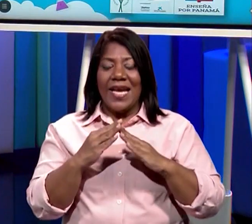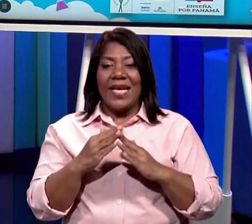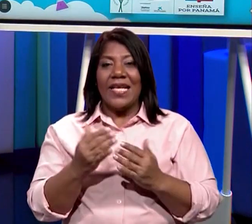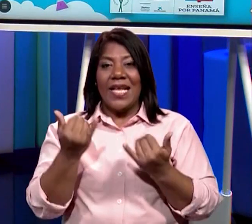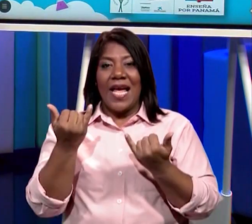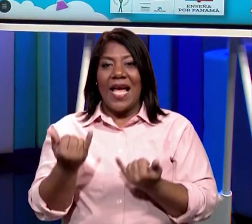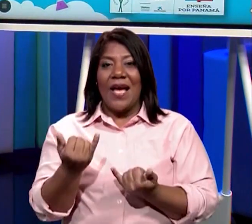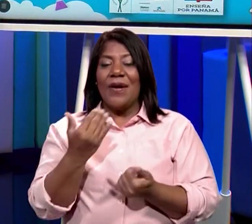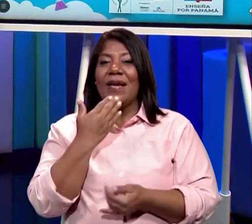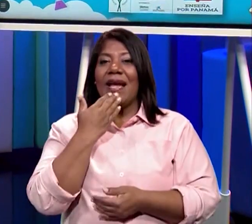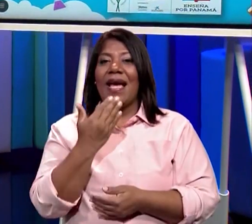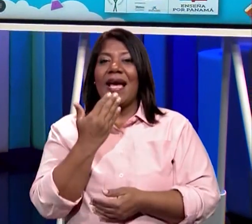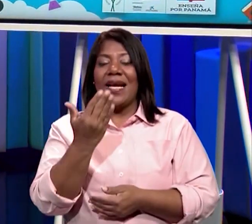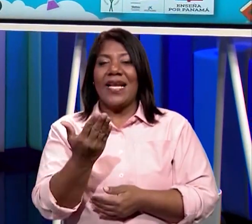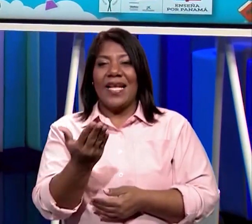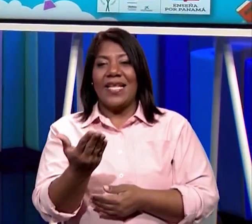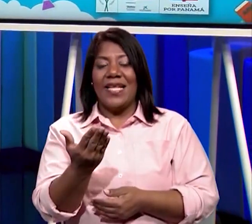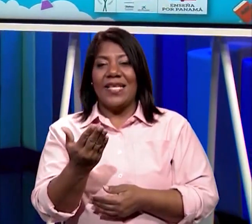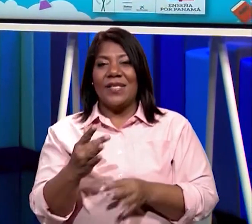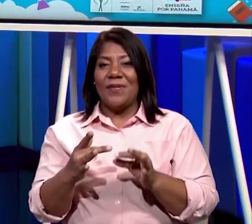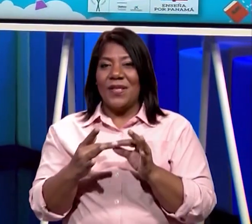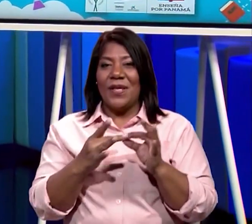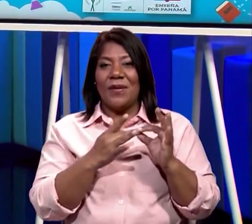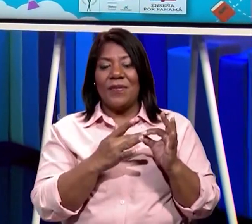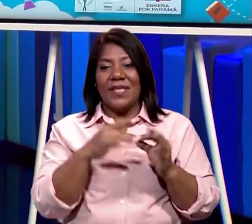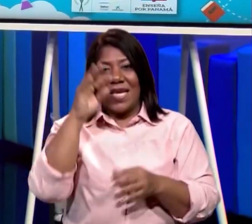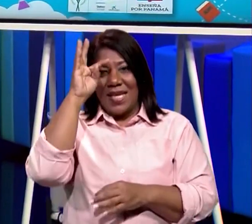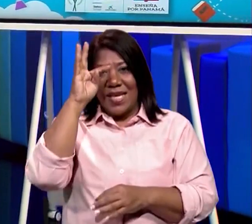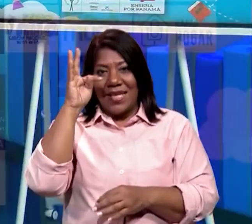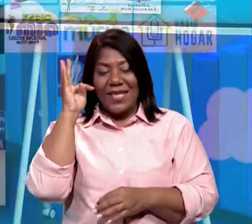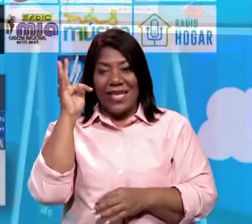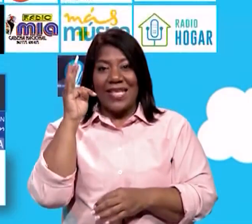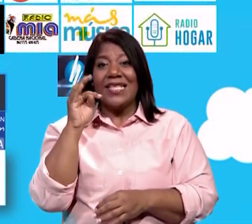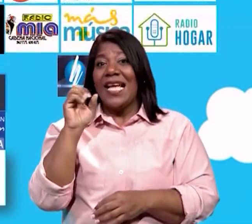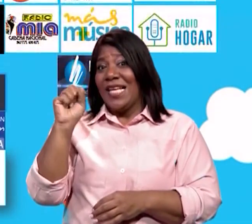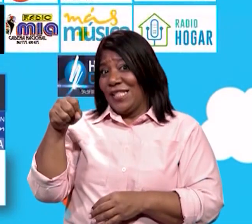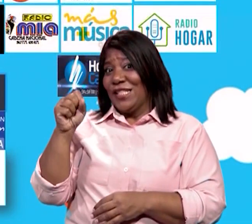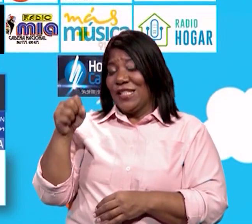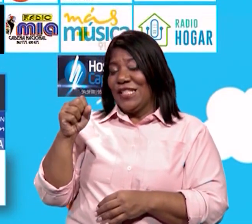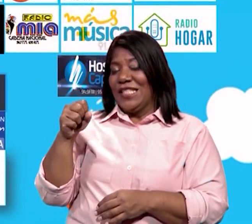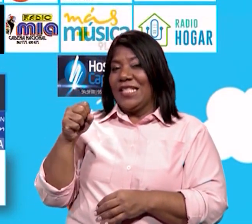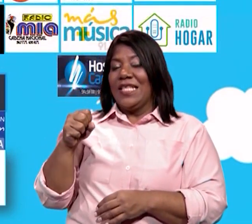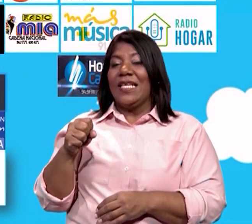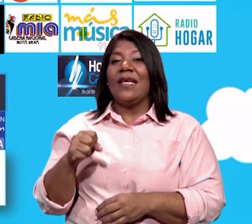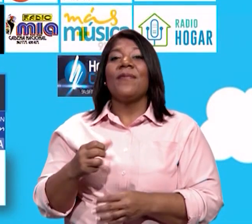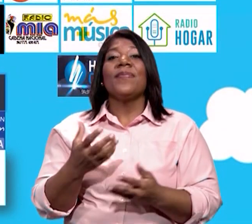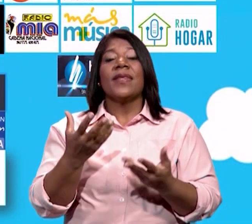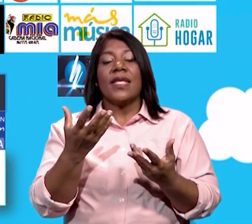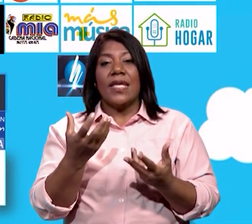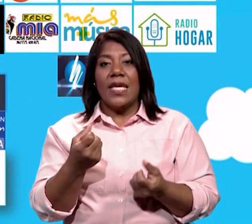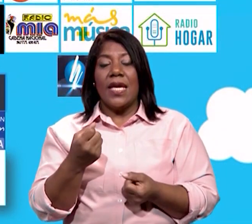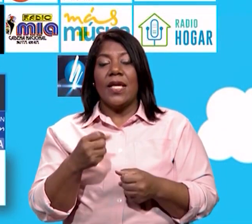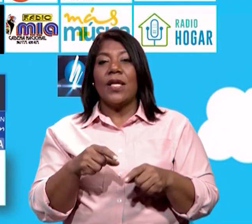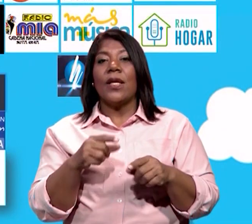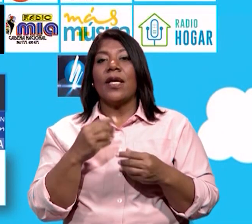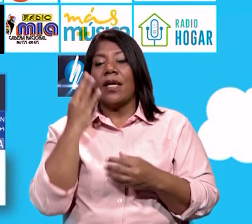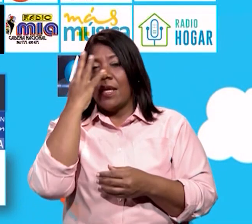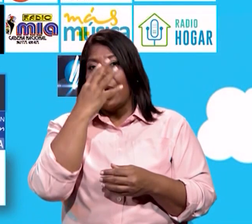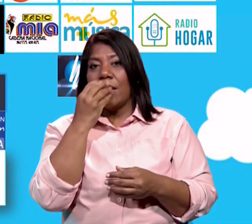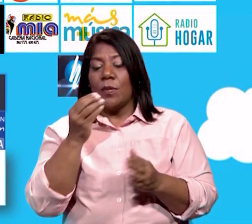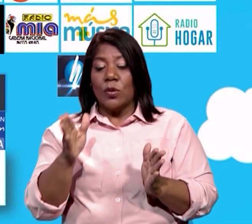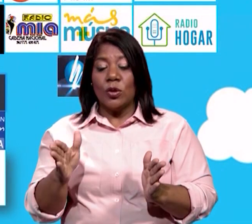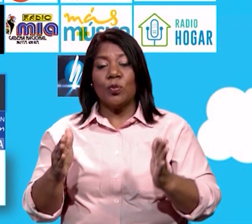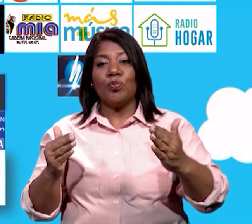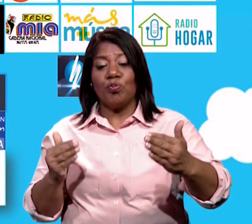ver los agradecimientos especiales, Teresa. Claro que sí, Soyla. Antes de ir a los agradecimientos, qué hermosa la